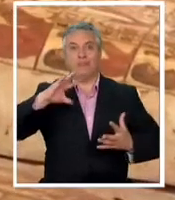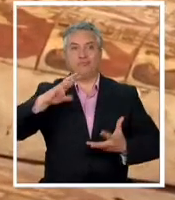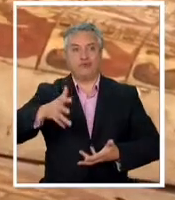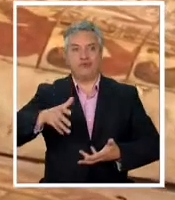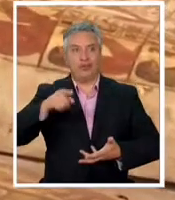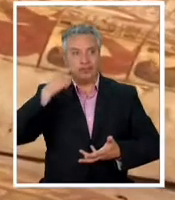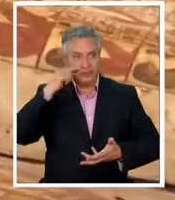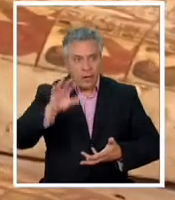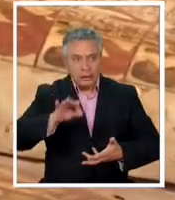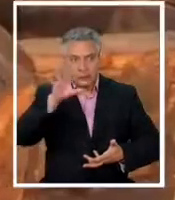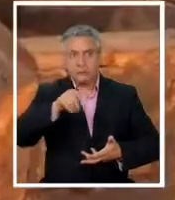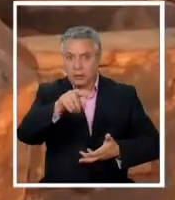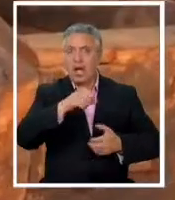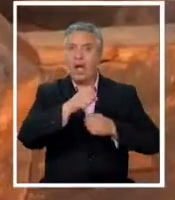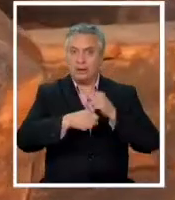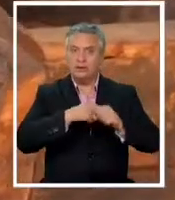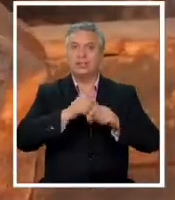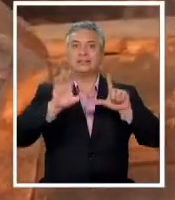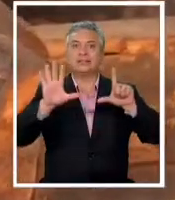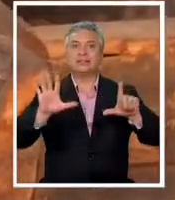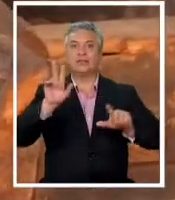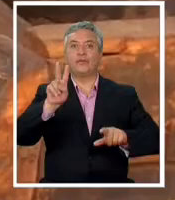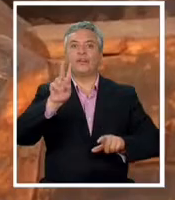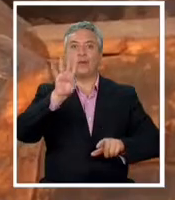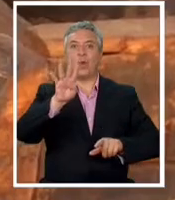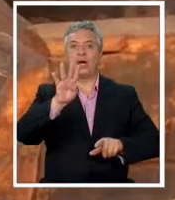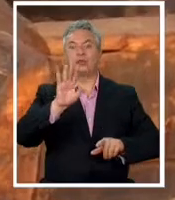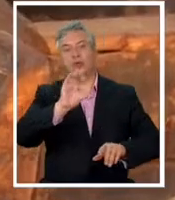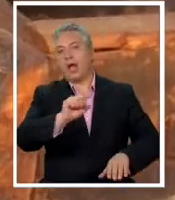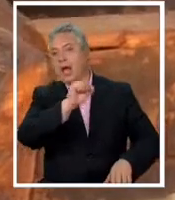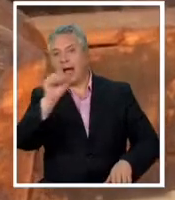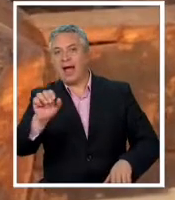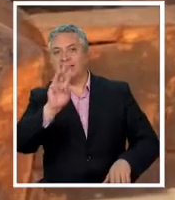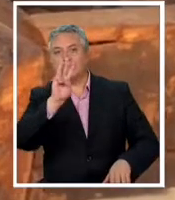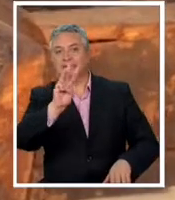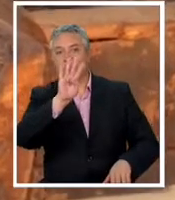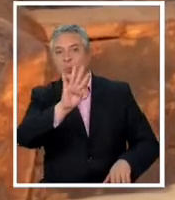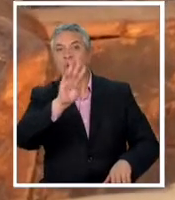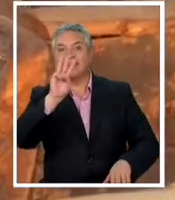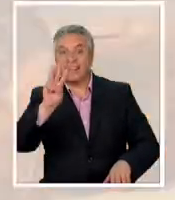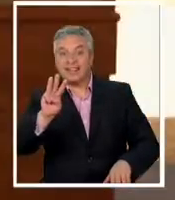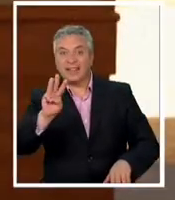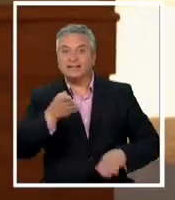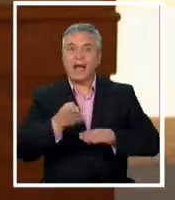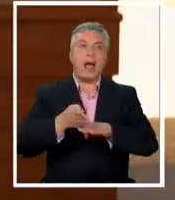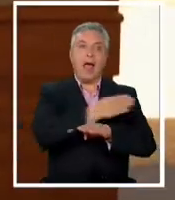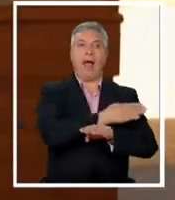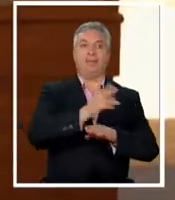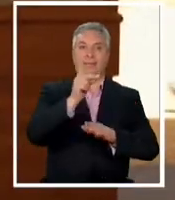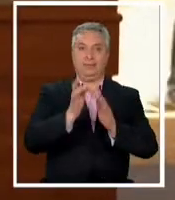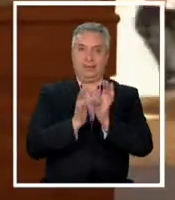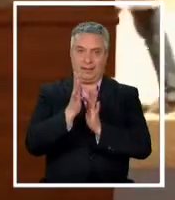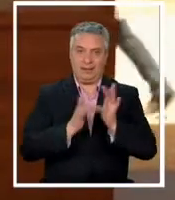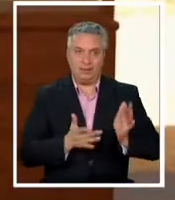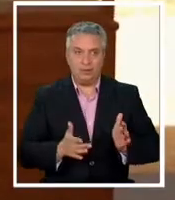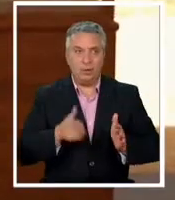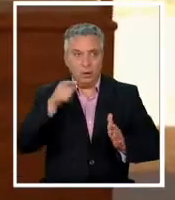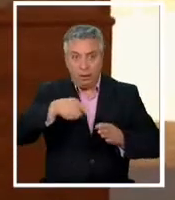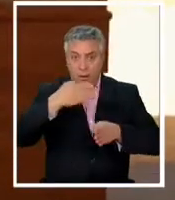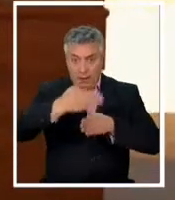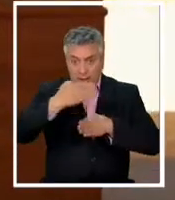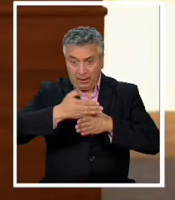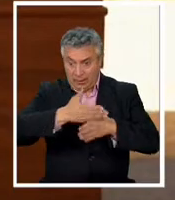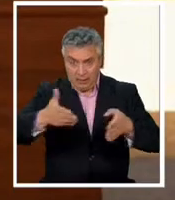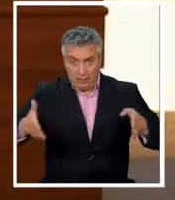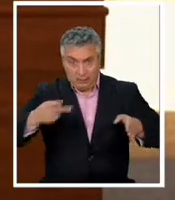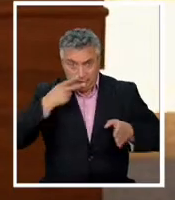piezas encontradas datan del 724 al 343 antes de Cristo en uno de los sarcófagos de madera encontramos